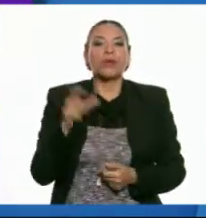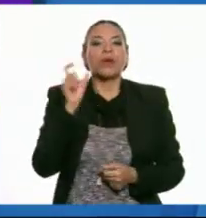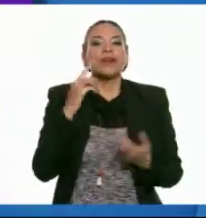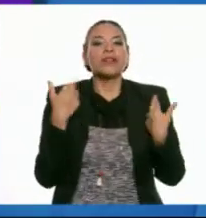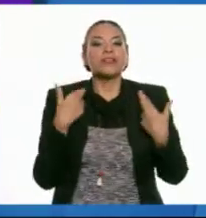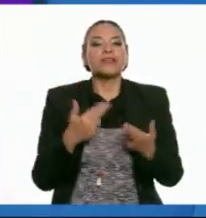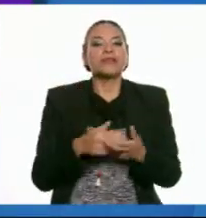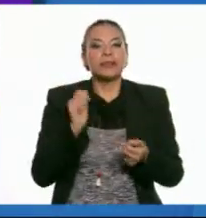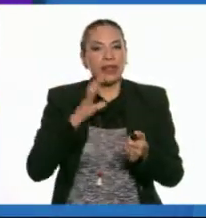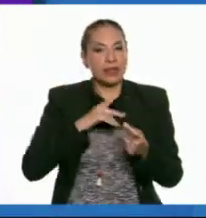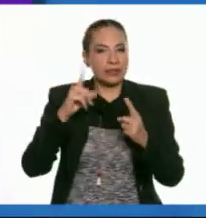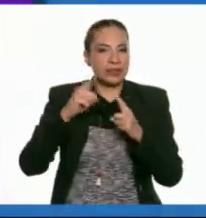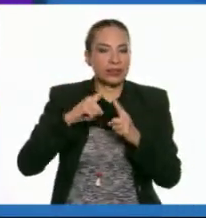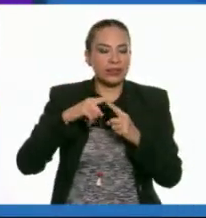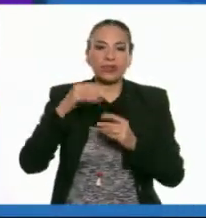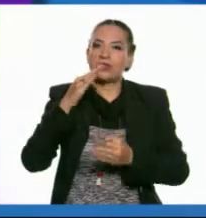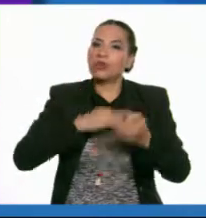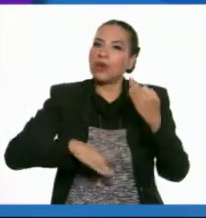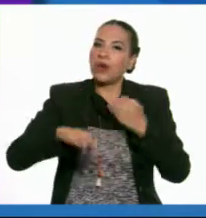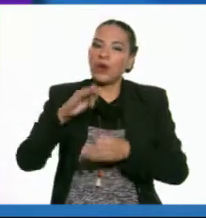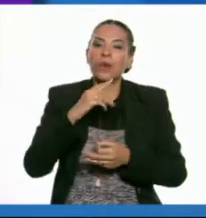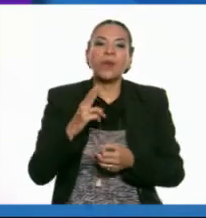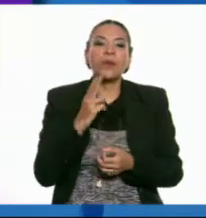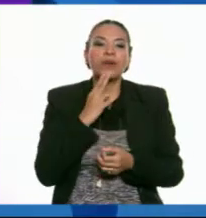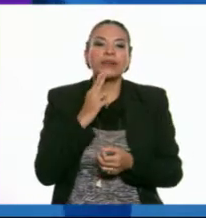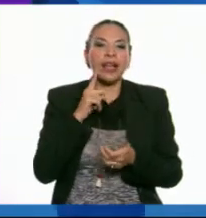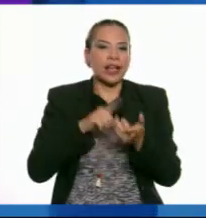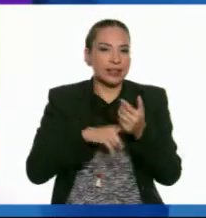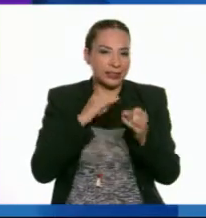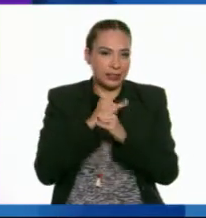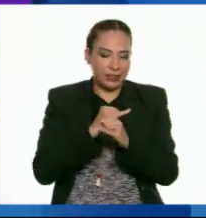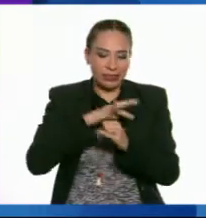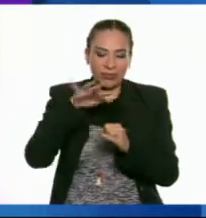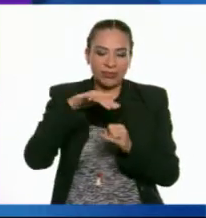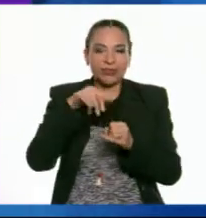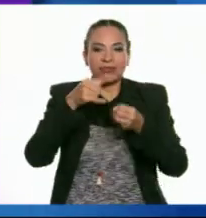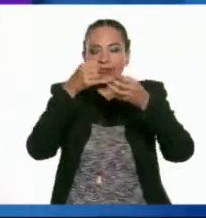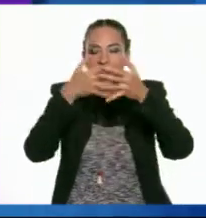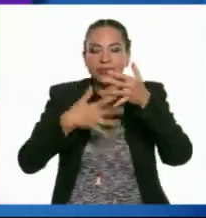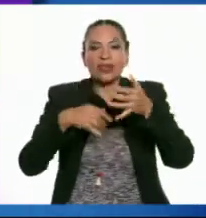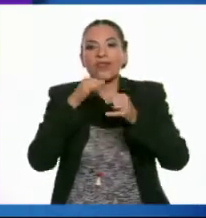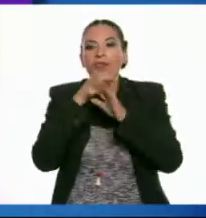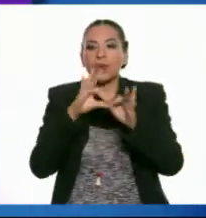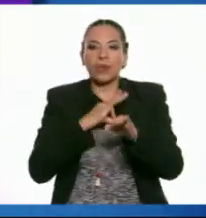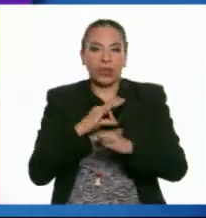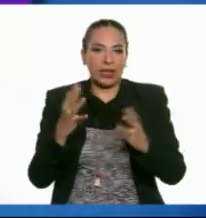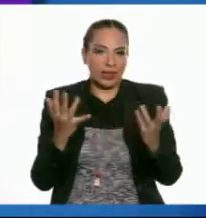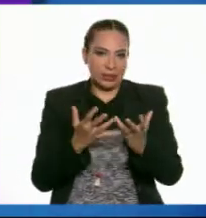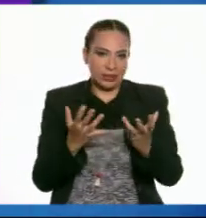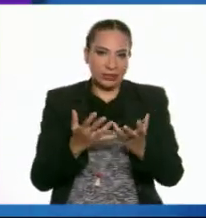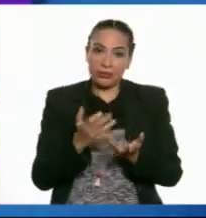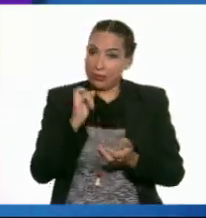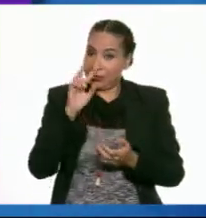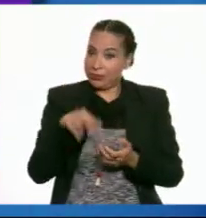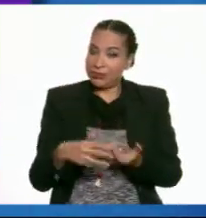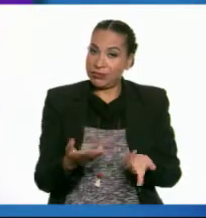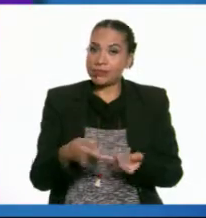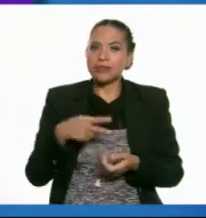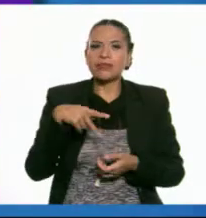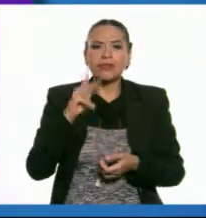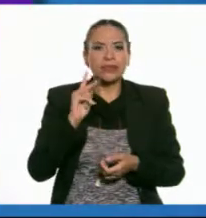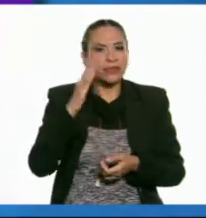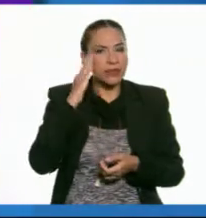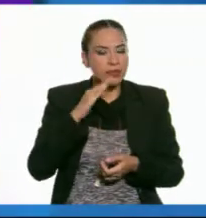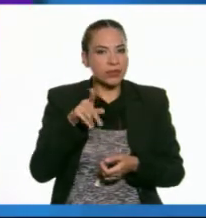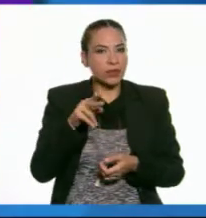los maestros nos dejan tareas, todos hemos utilizado el Internet para buscar información y así poder realizarlas. ¿No es así? Pero,